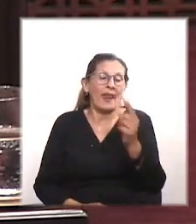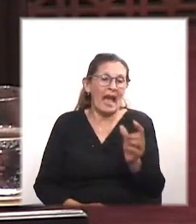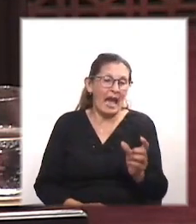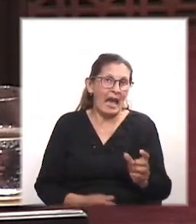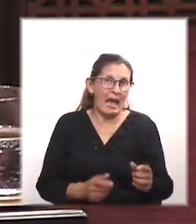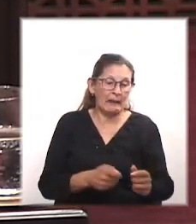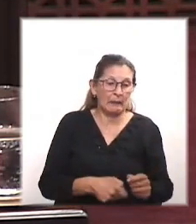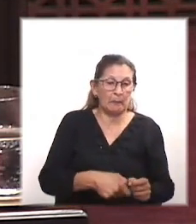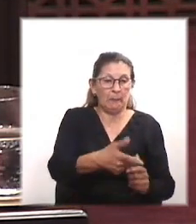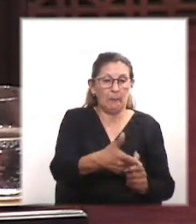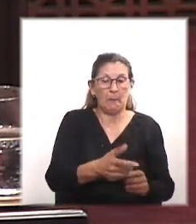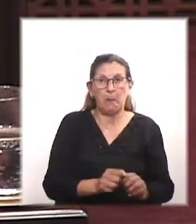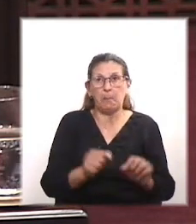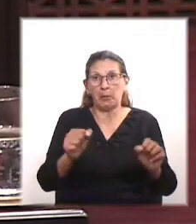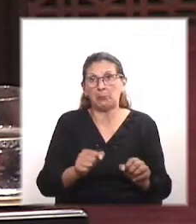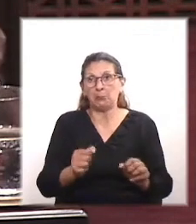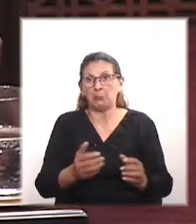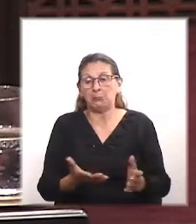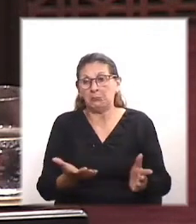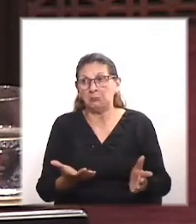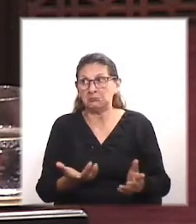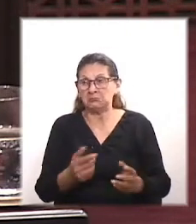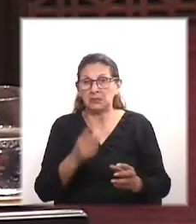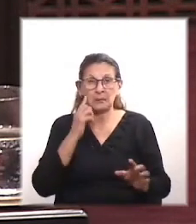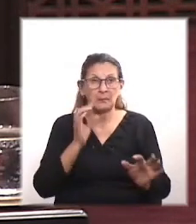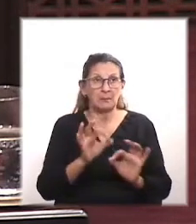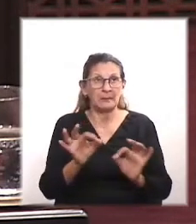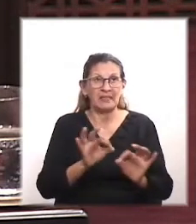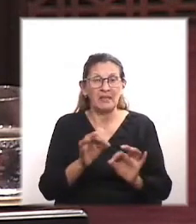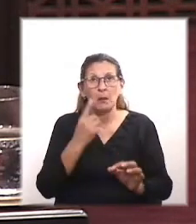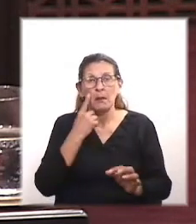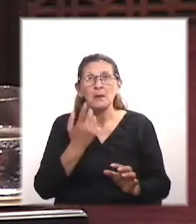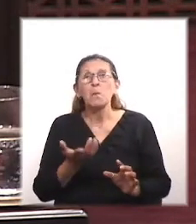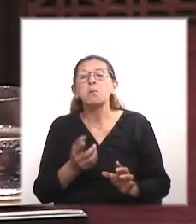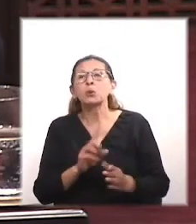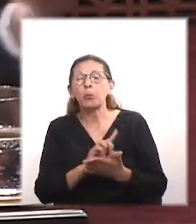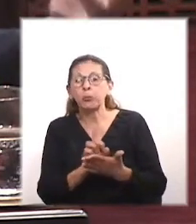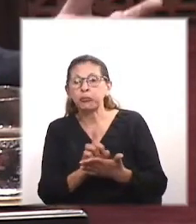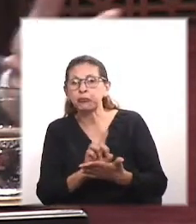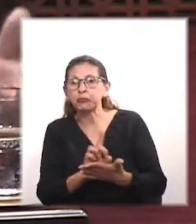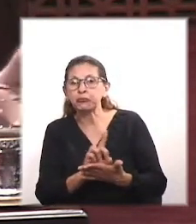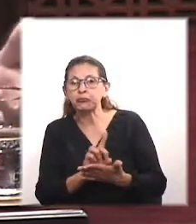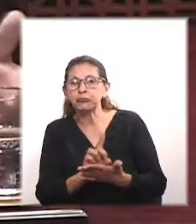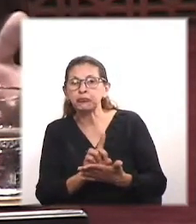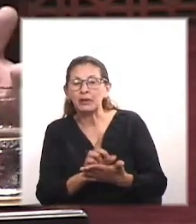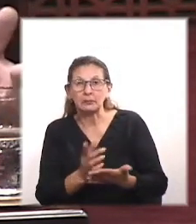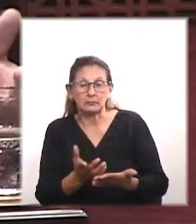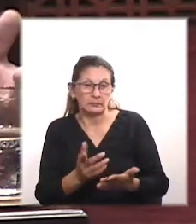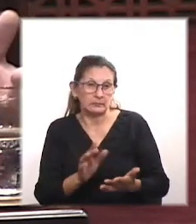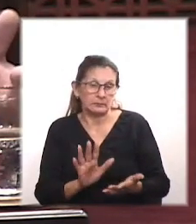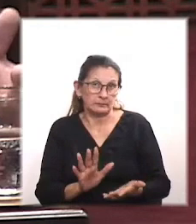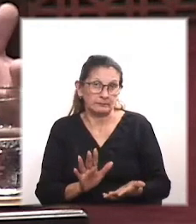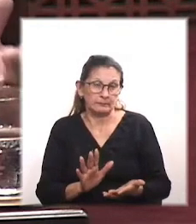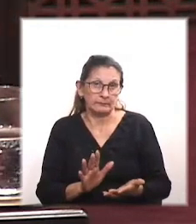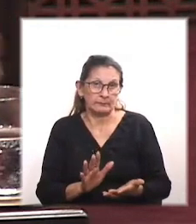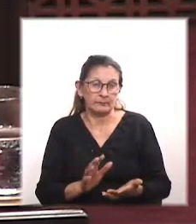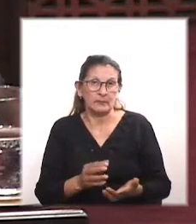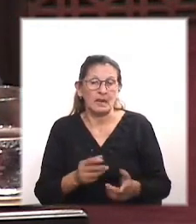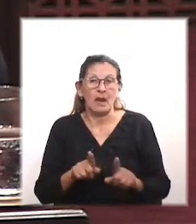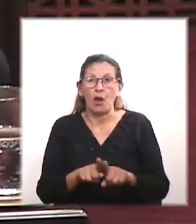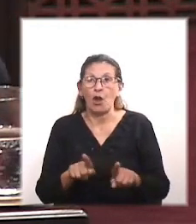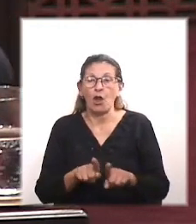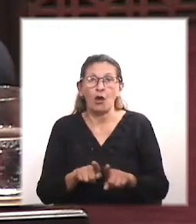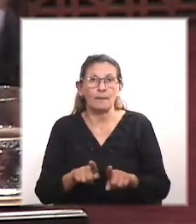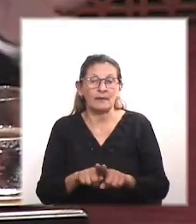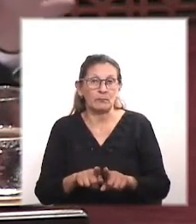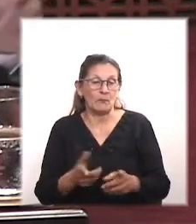que se tira en un campo para medir los decibeles y hacer una prueba, como podemos hacerlo en el Servicio Nacional de Armamento. Porque